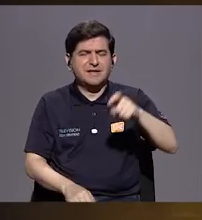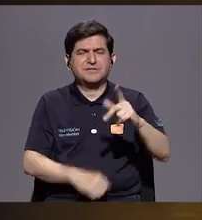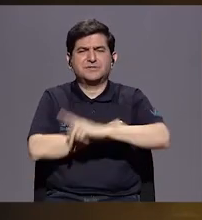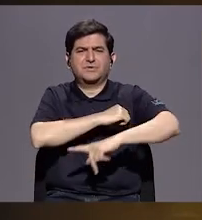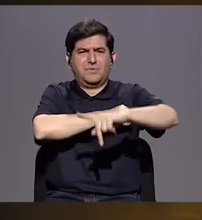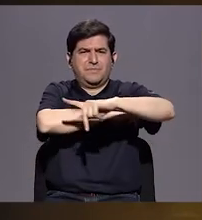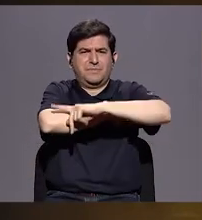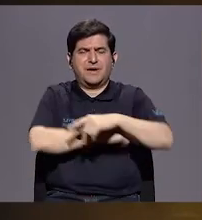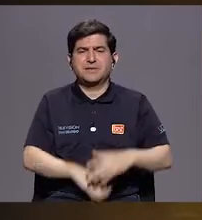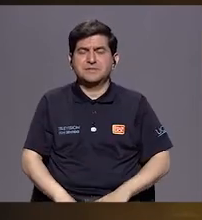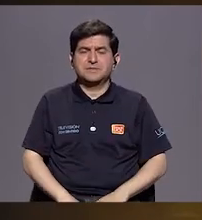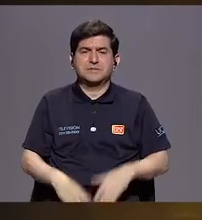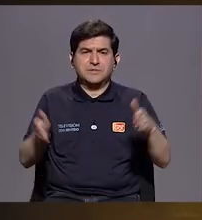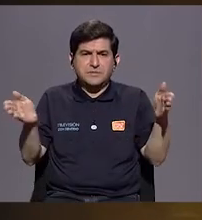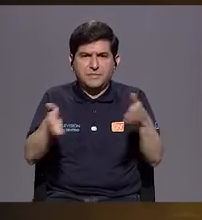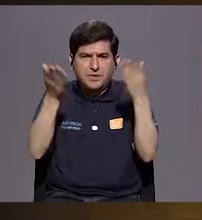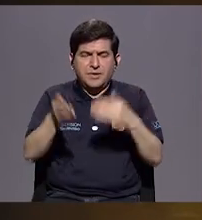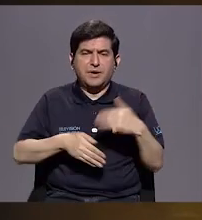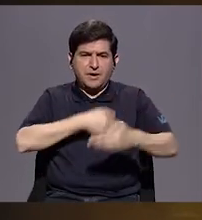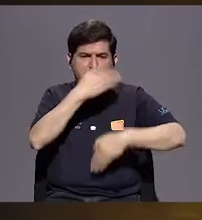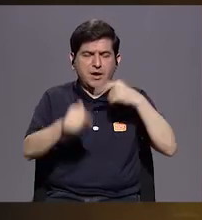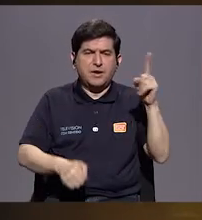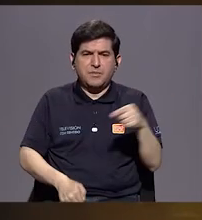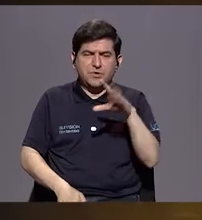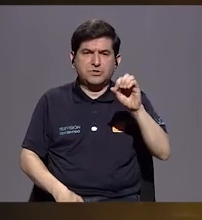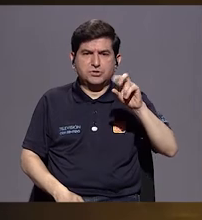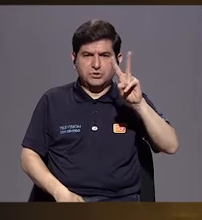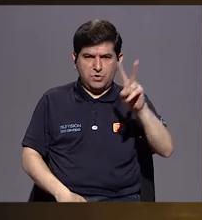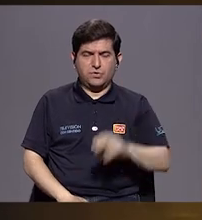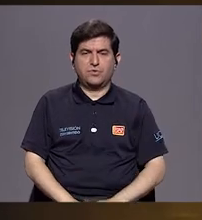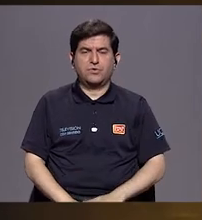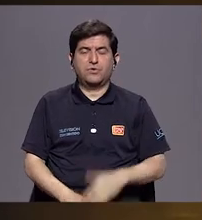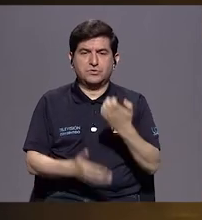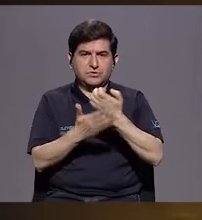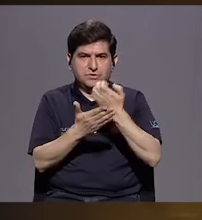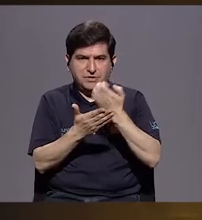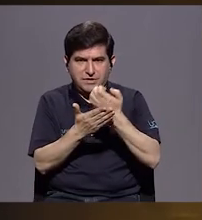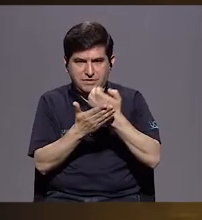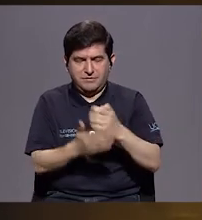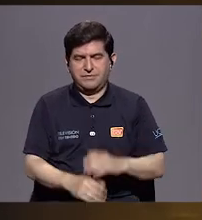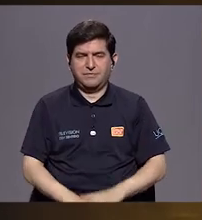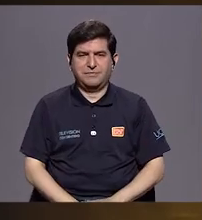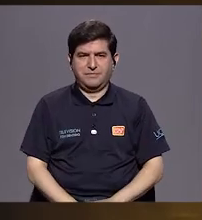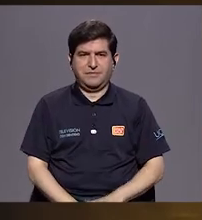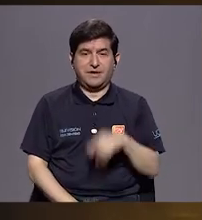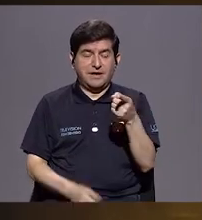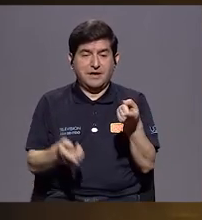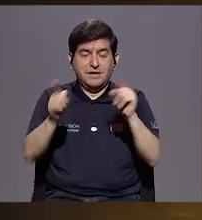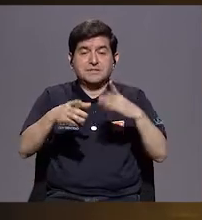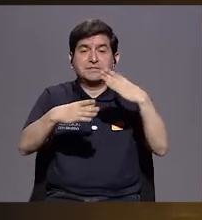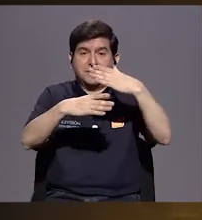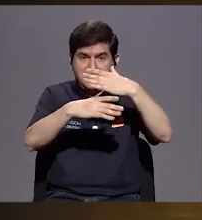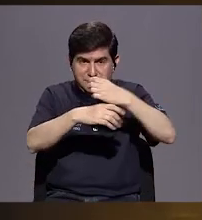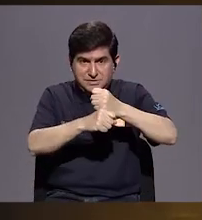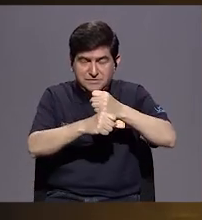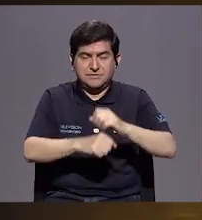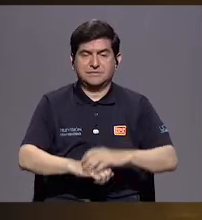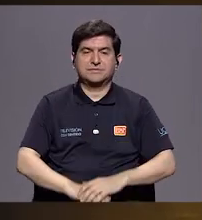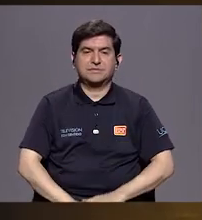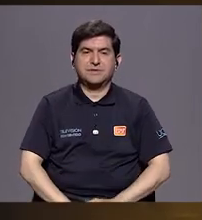el país para promover el proceso de descarbonización de la economía que está realizando